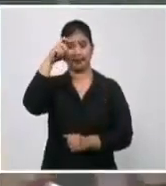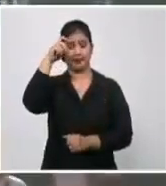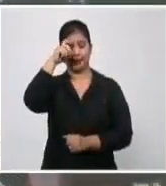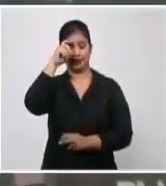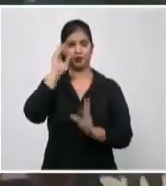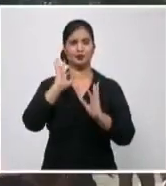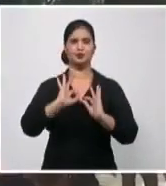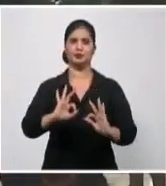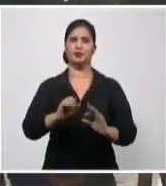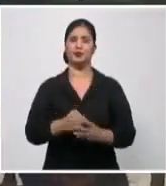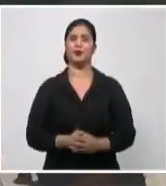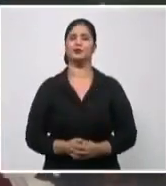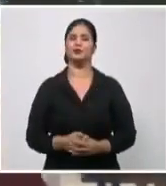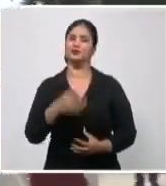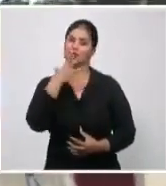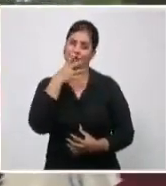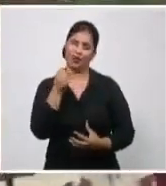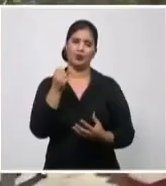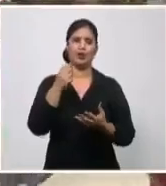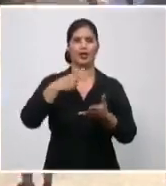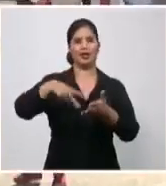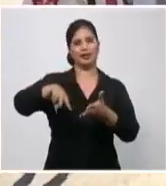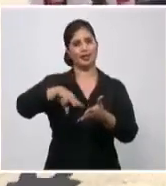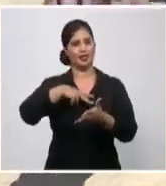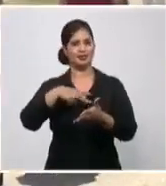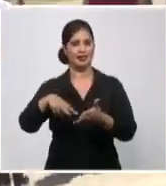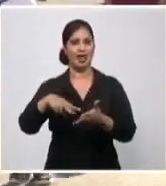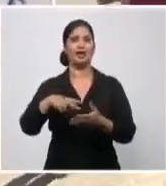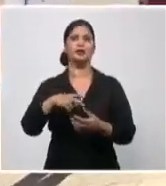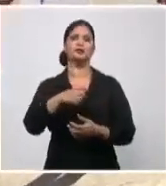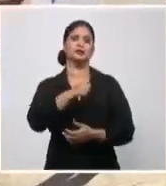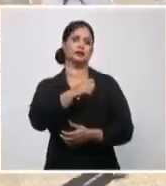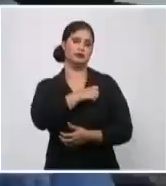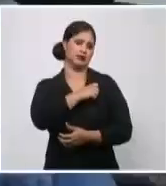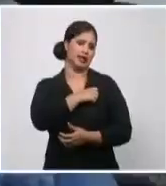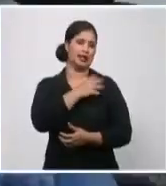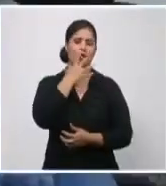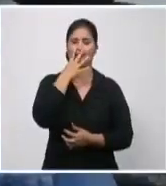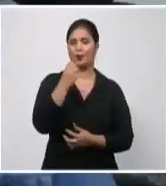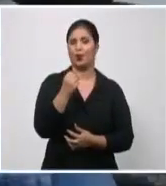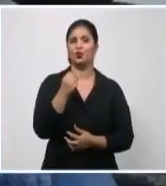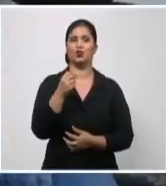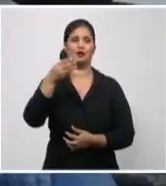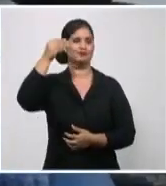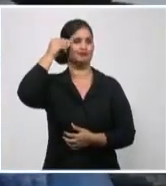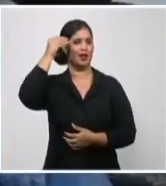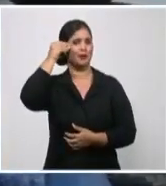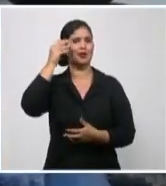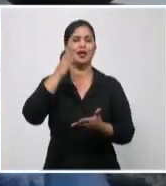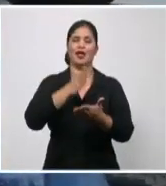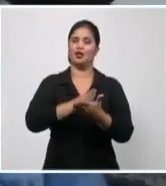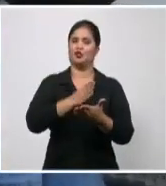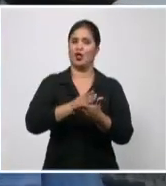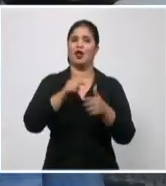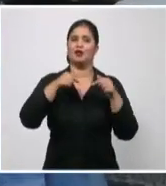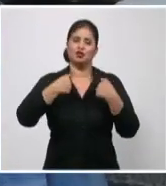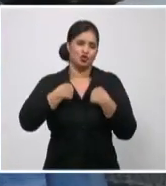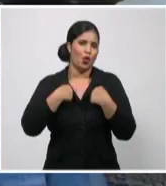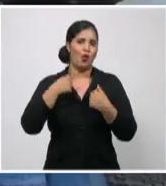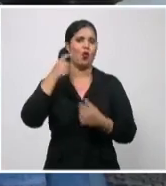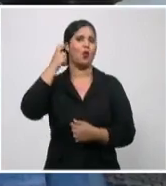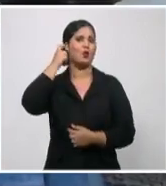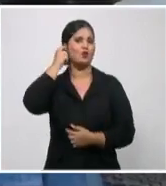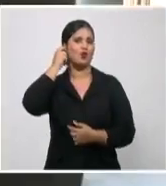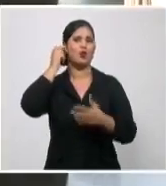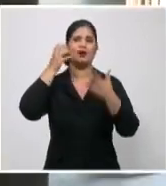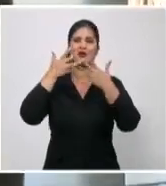Baso. Yo quiero estudiar, aprender, ser una mujer feliz, ser